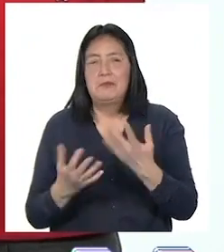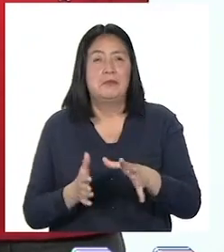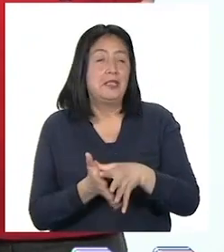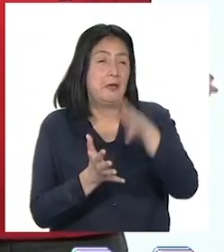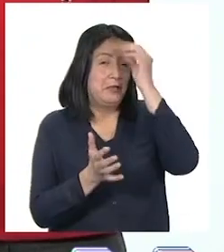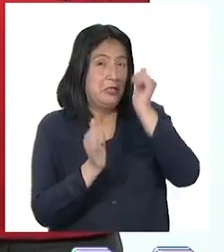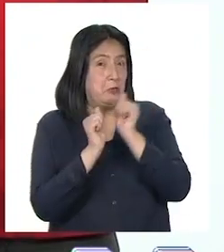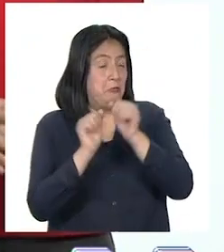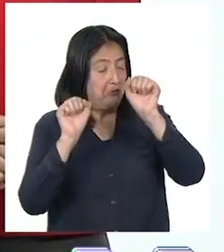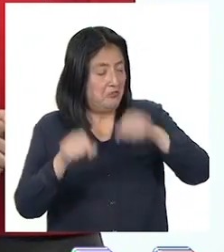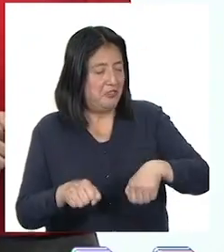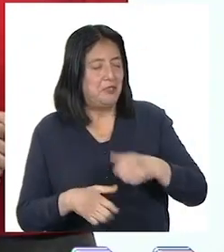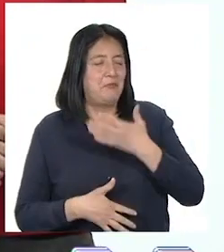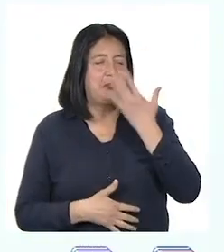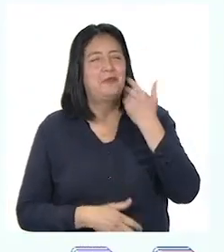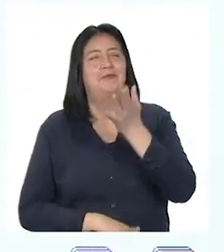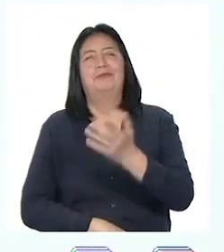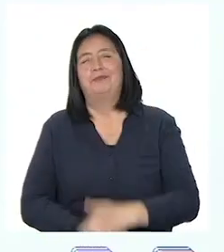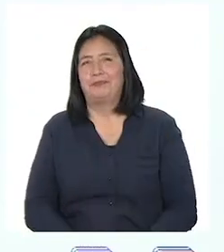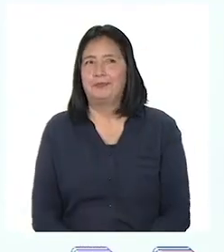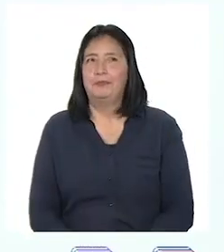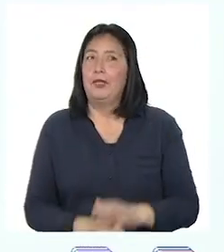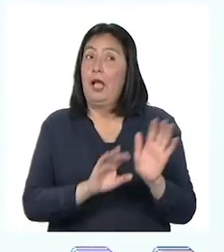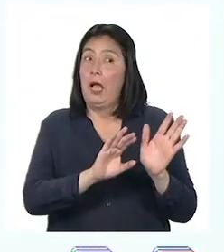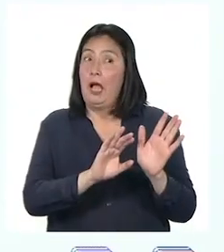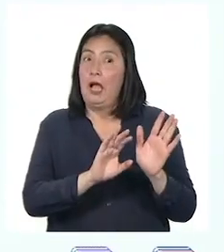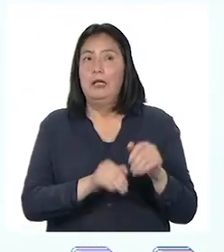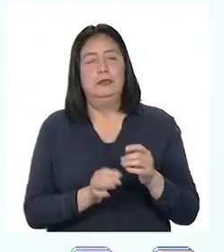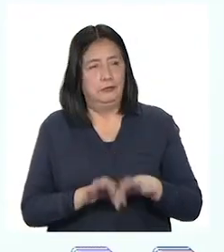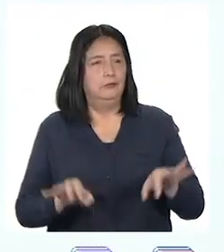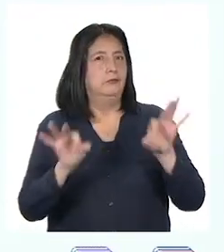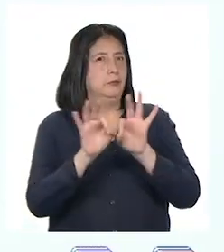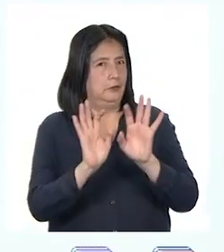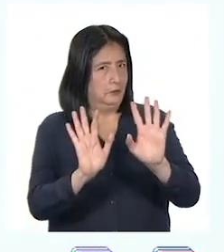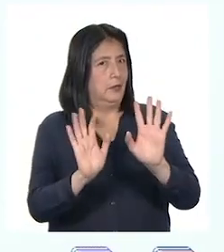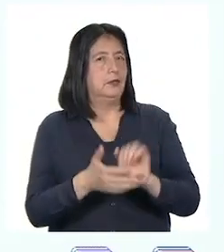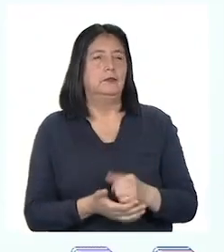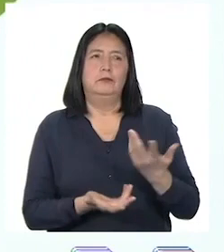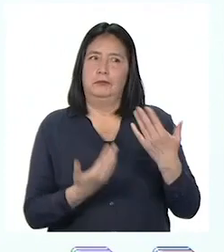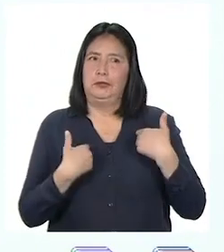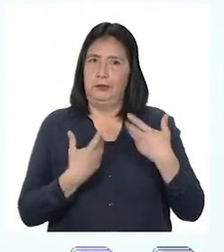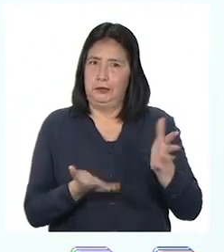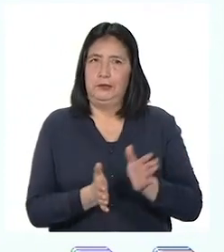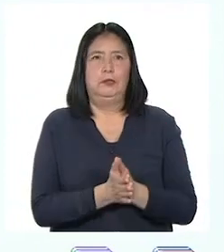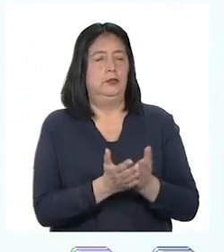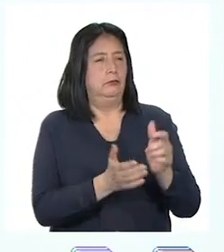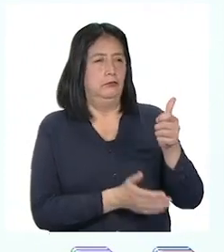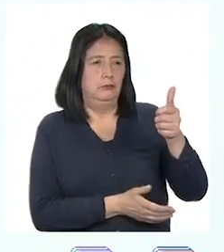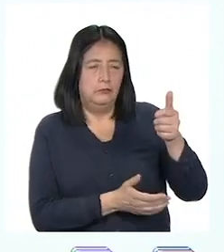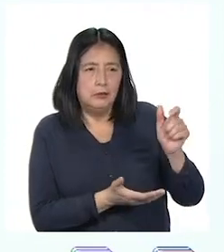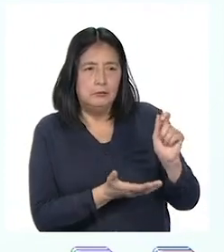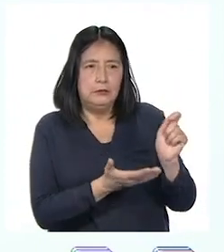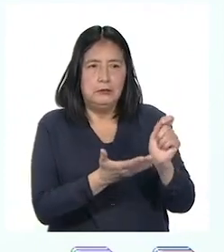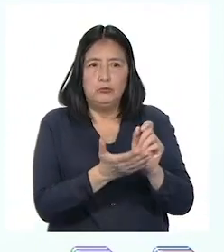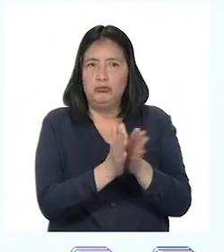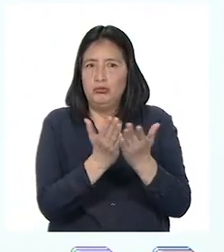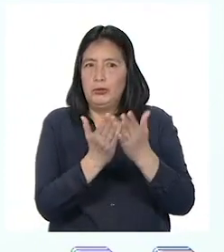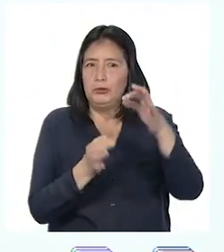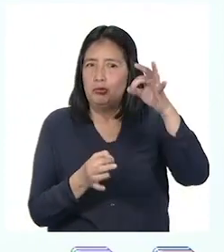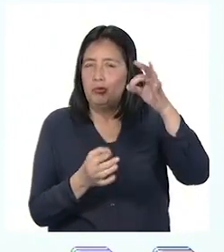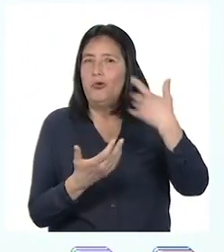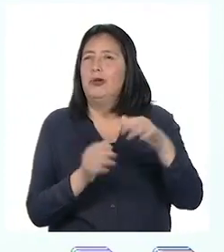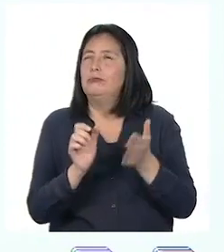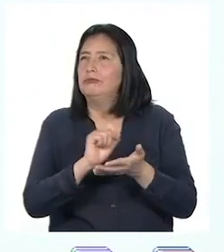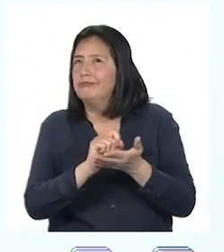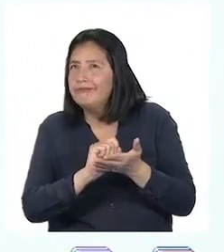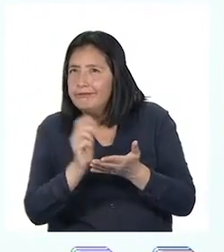Porque aprender juntos es mucho mejor. Otra cosa muy importante, tengan a la mano su lápiz, lapicero o su cuaderno u hoja